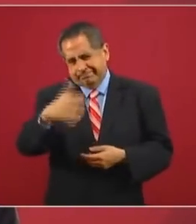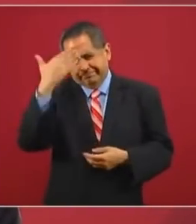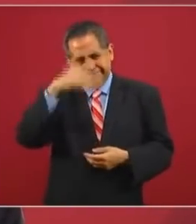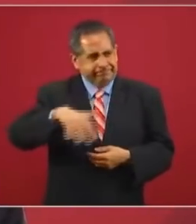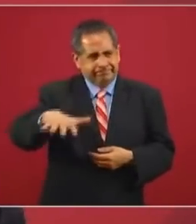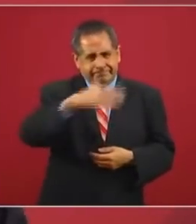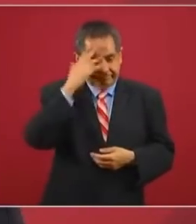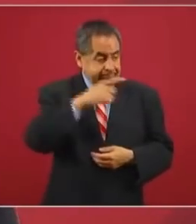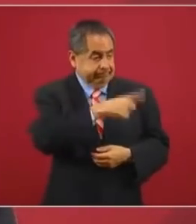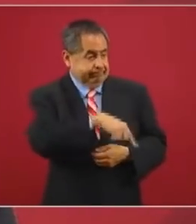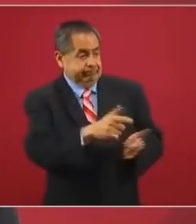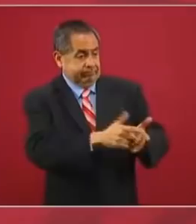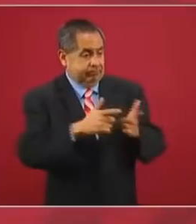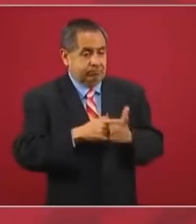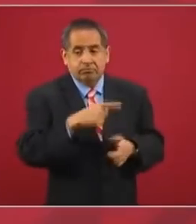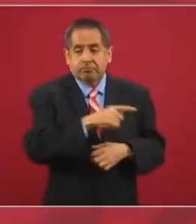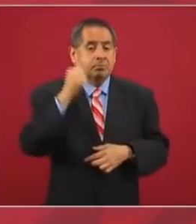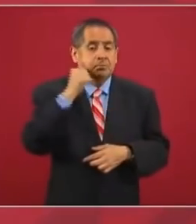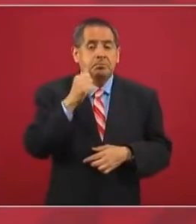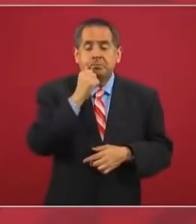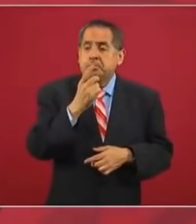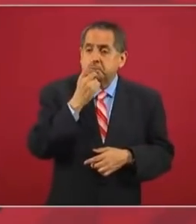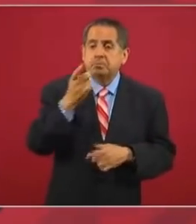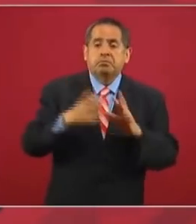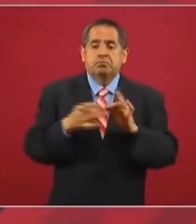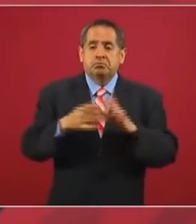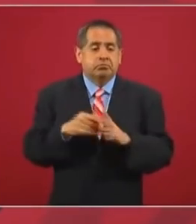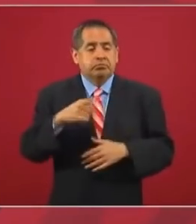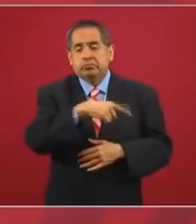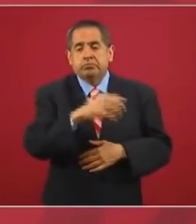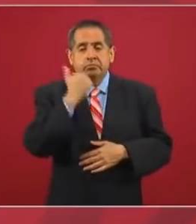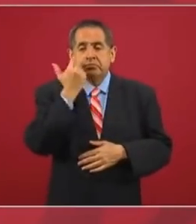estos grupos han manifestado que quieren